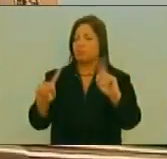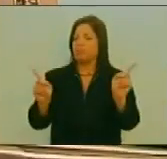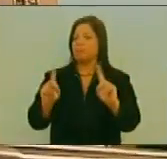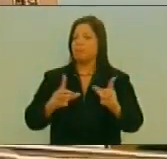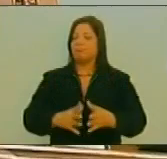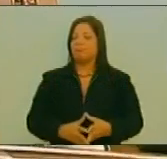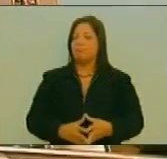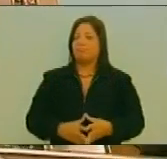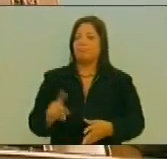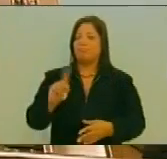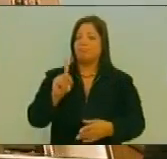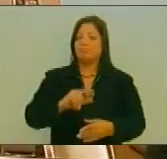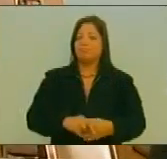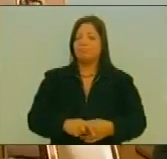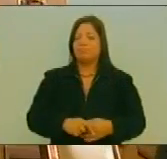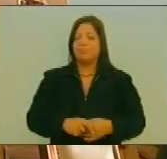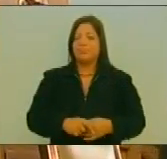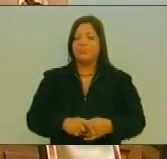Porque